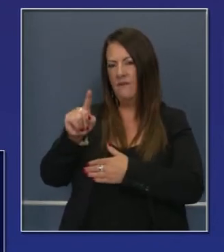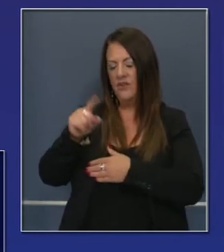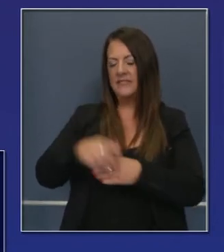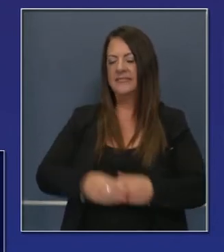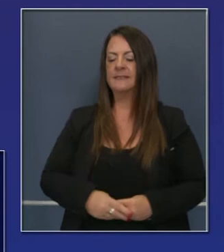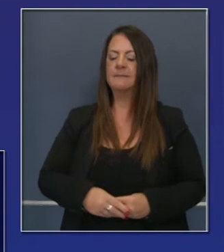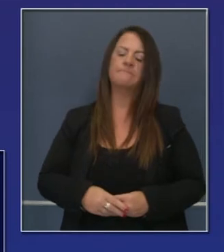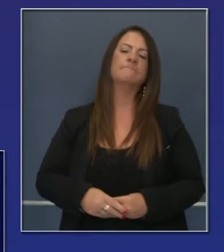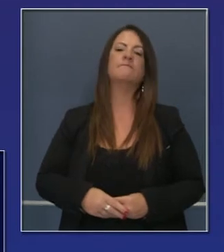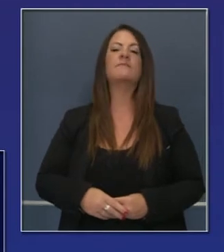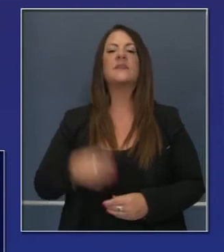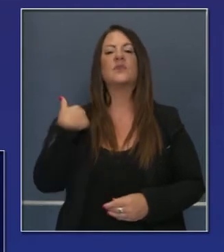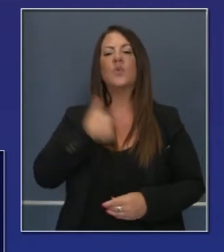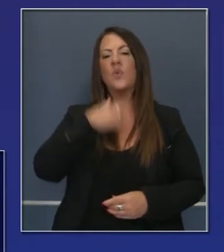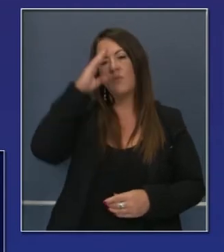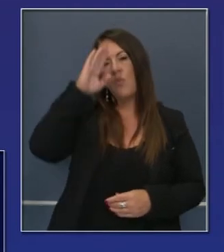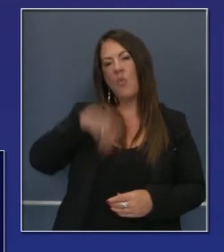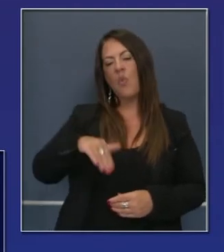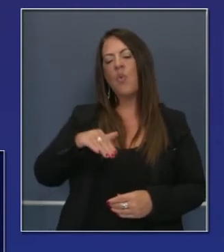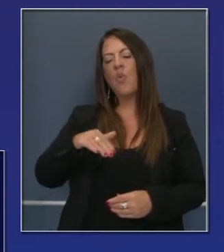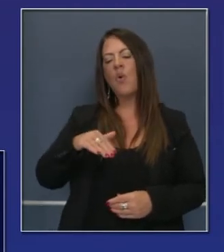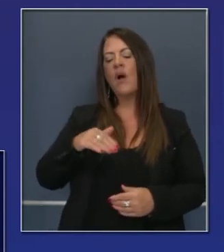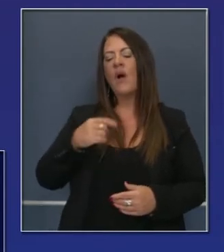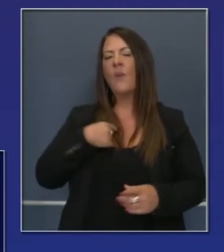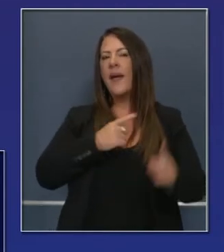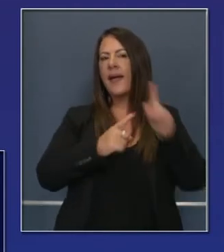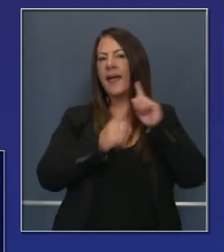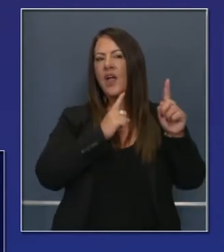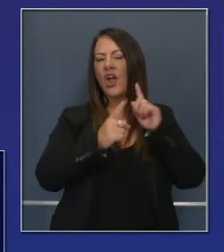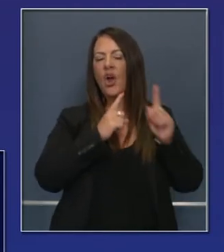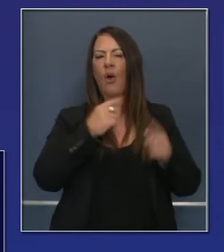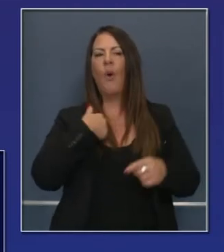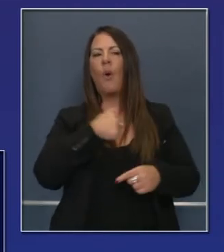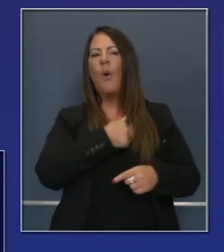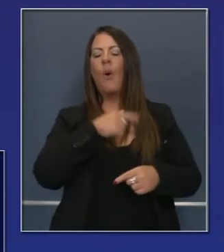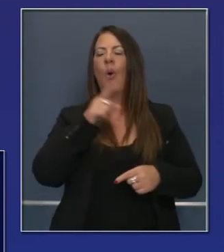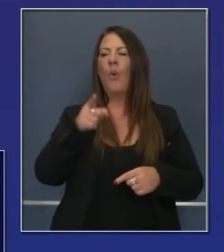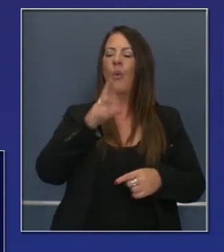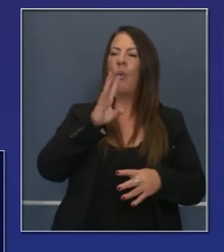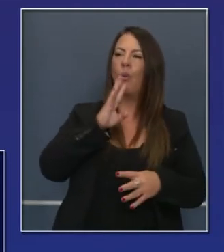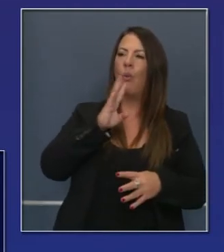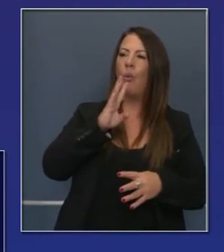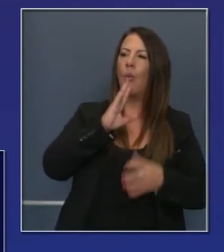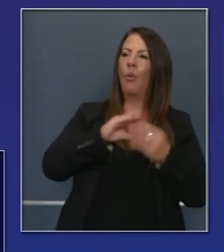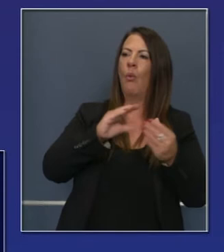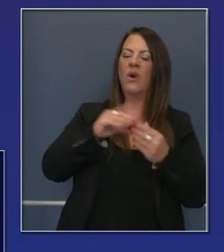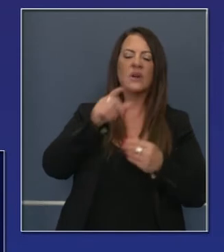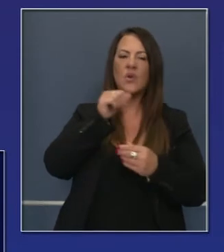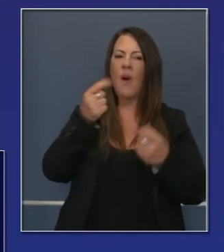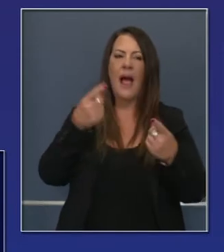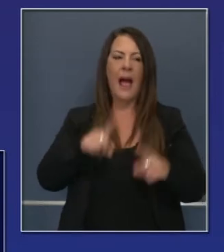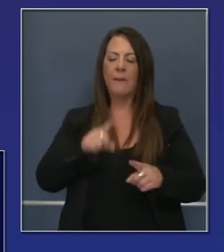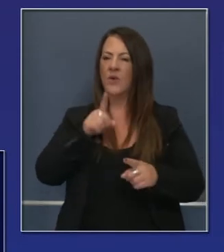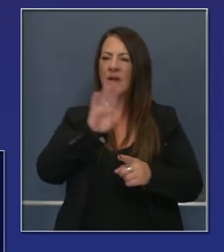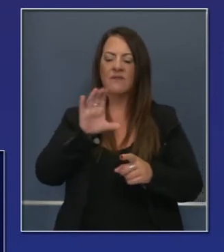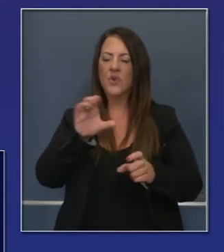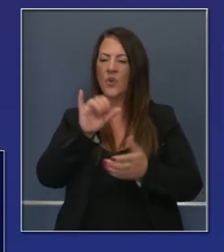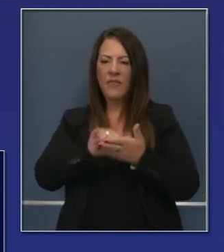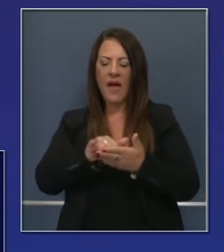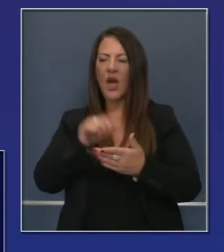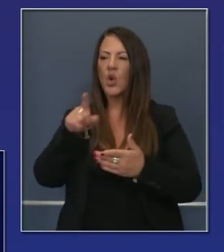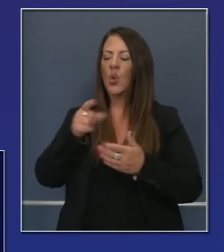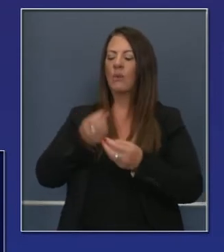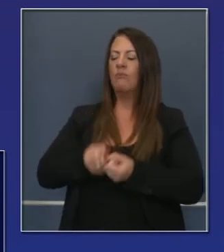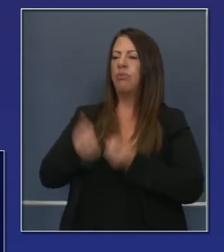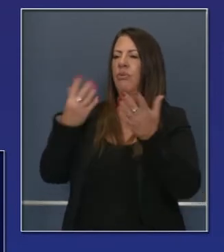límite, no es una solución de final abierto. Esto es algo que el dinero no se va a diluir. Esto es